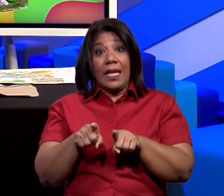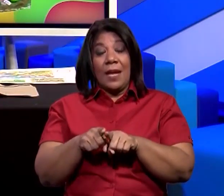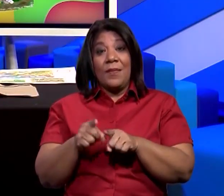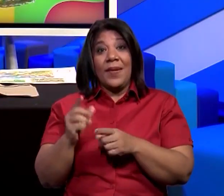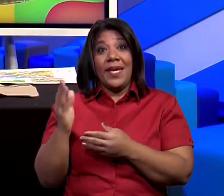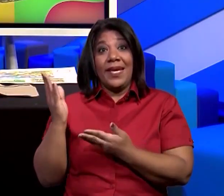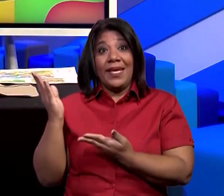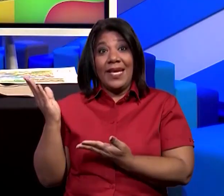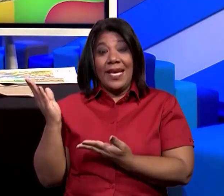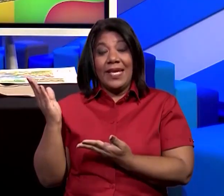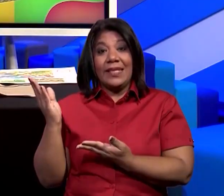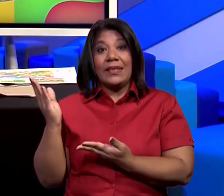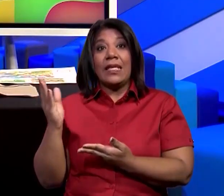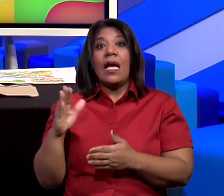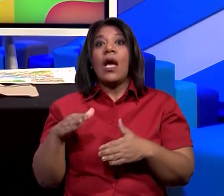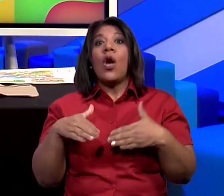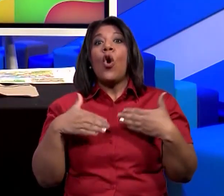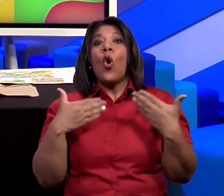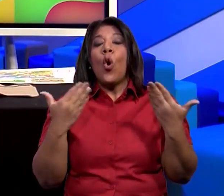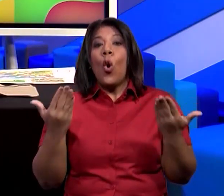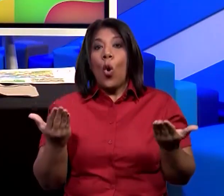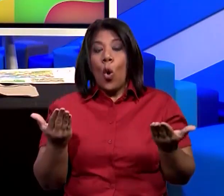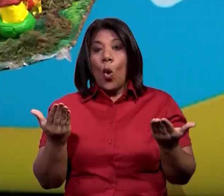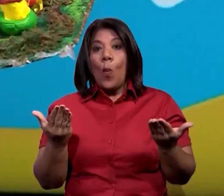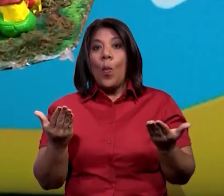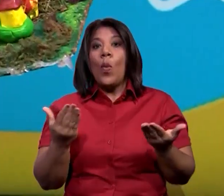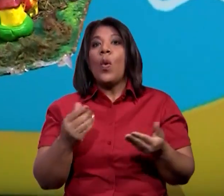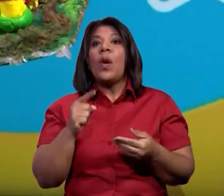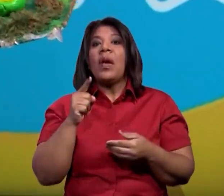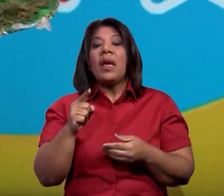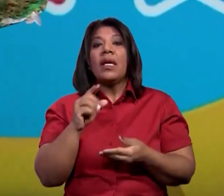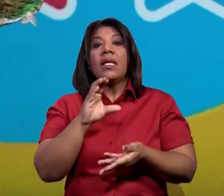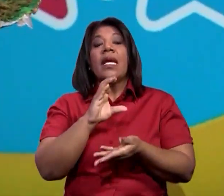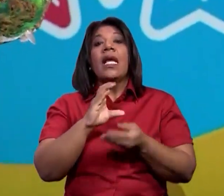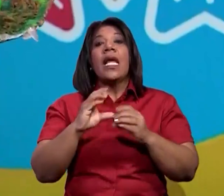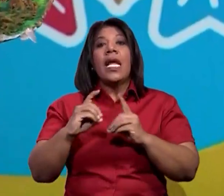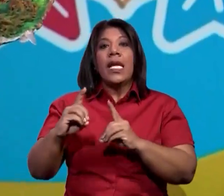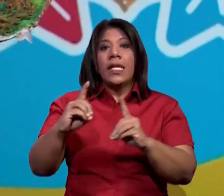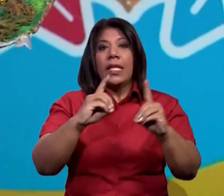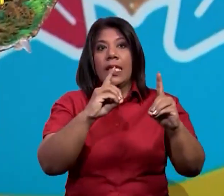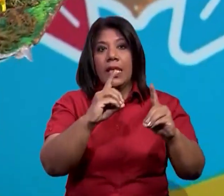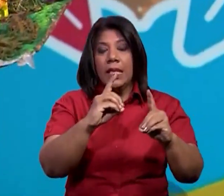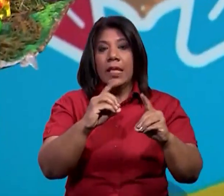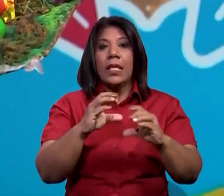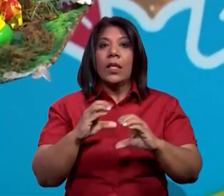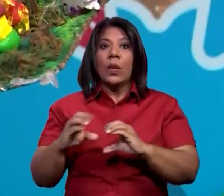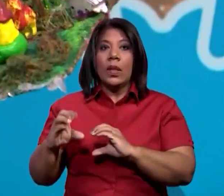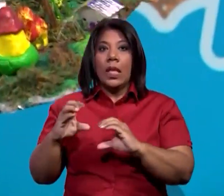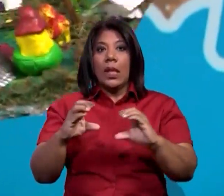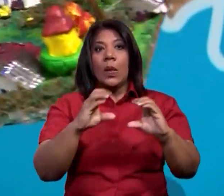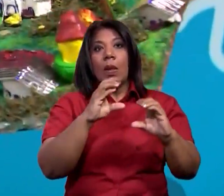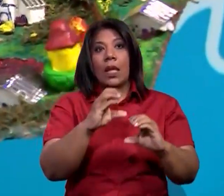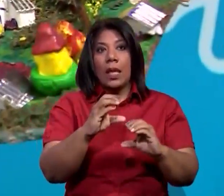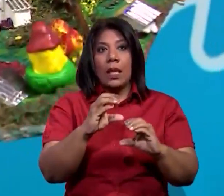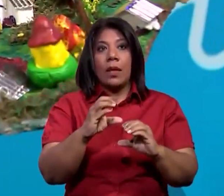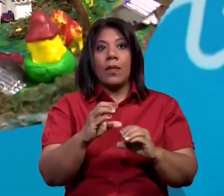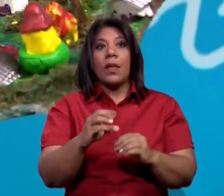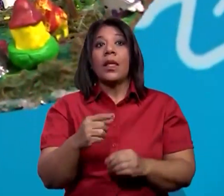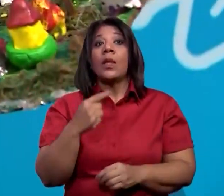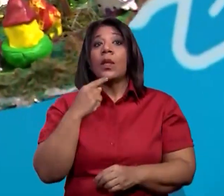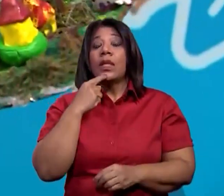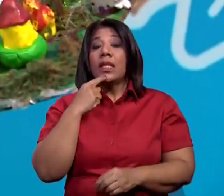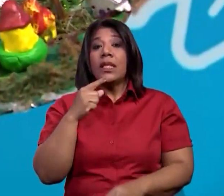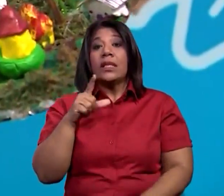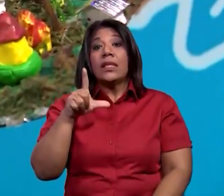las características naturales del corregimiento. Allí tenemos